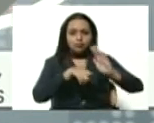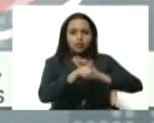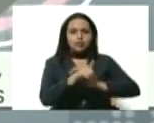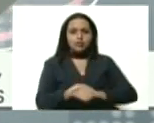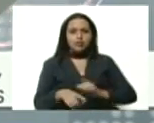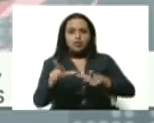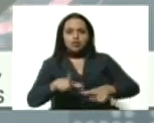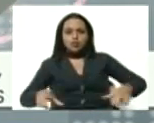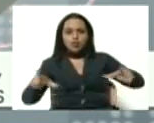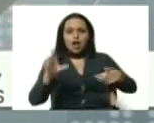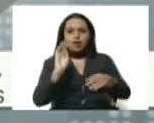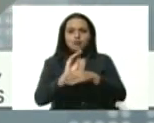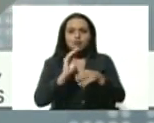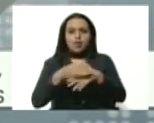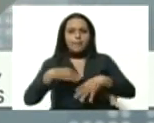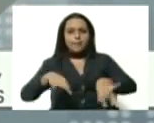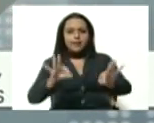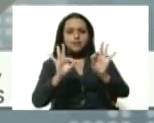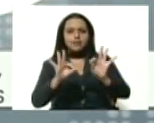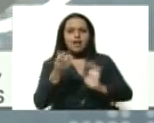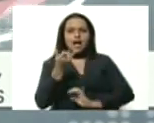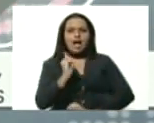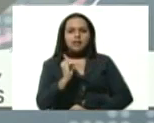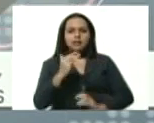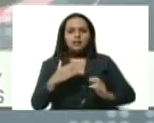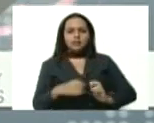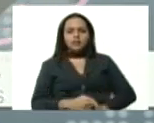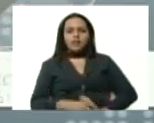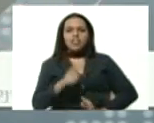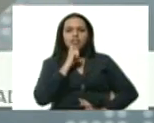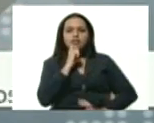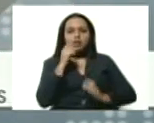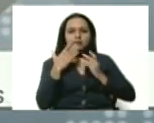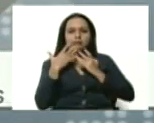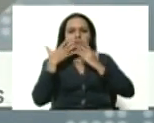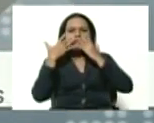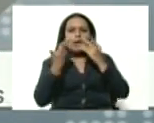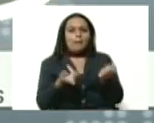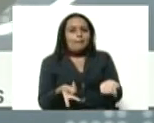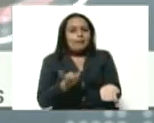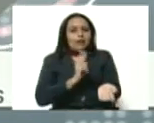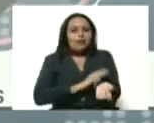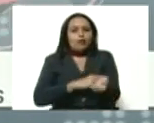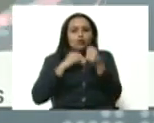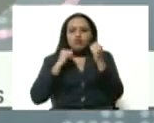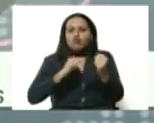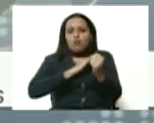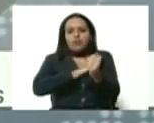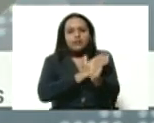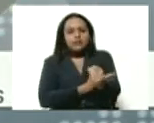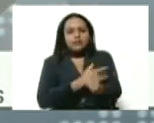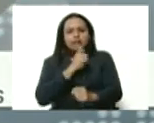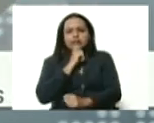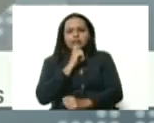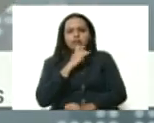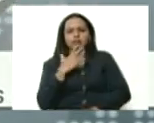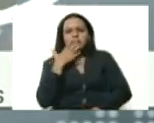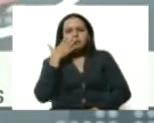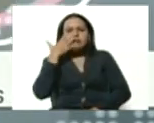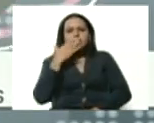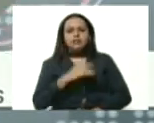unidades de cuidados intensivos por presentar insuficiencia respiratoria aguda muy grave. Como dije